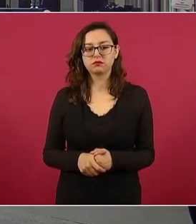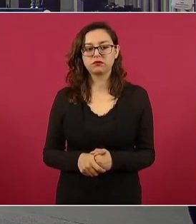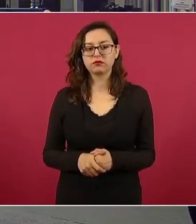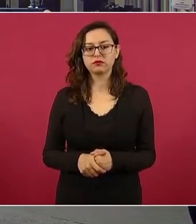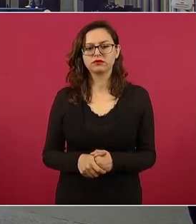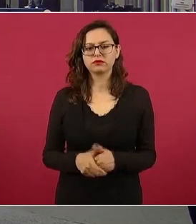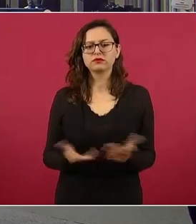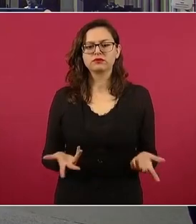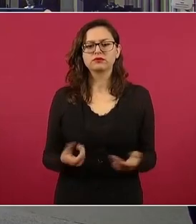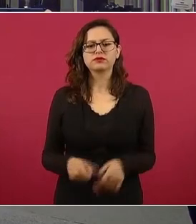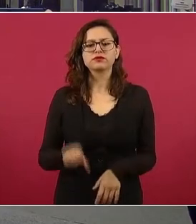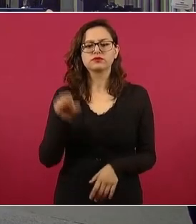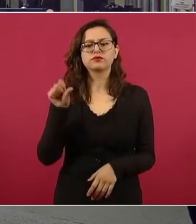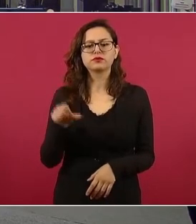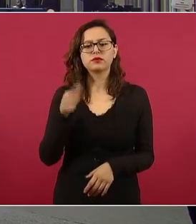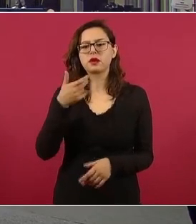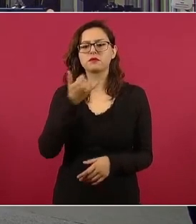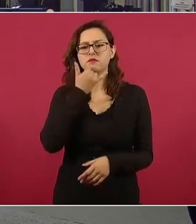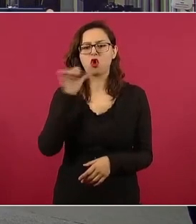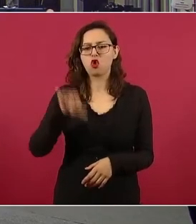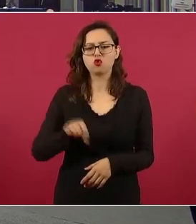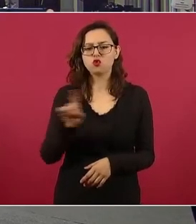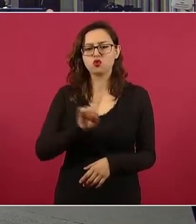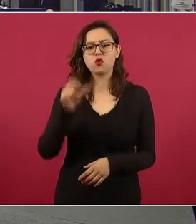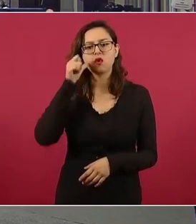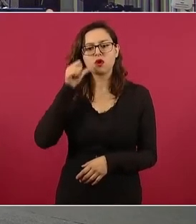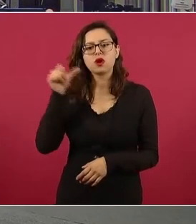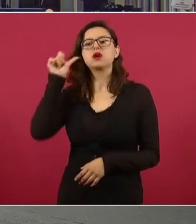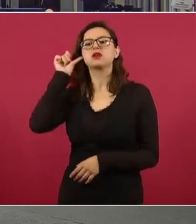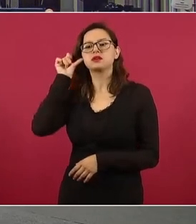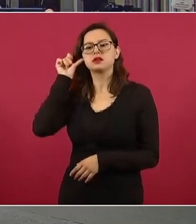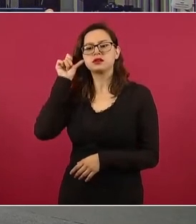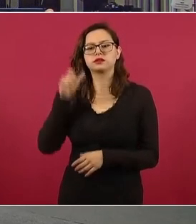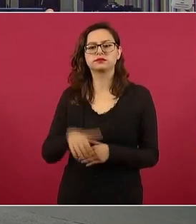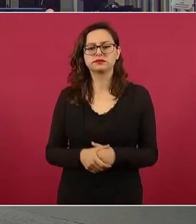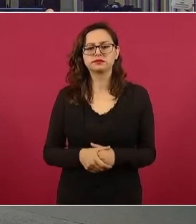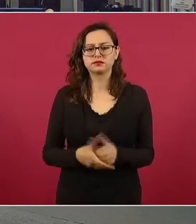A ver, hoy. Digo, ayer. Ayer, presidente.